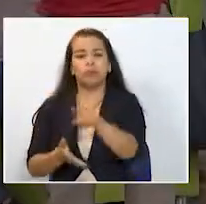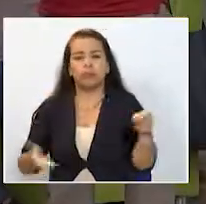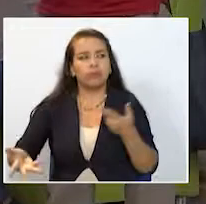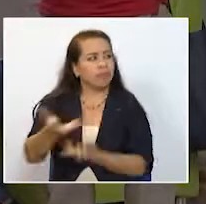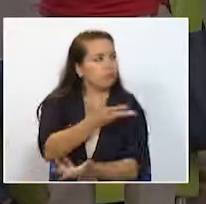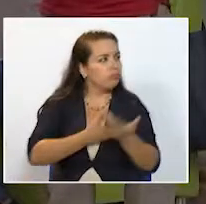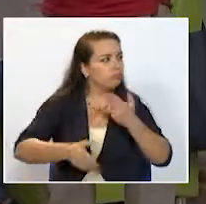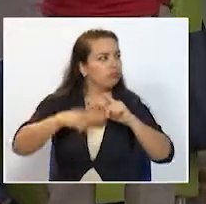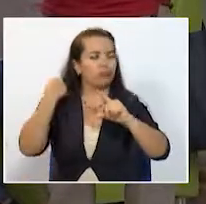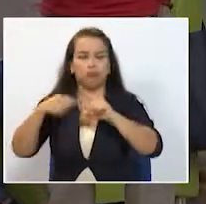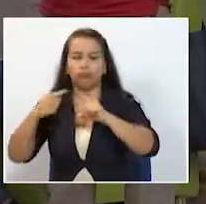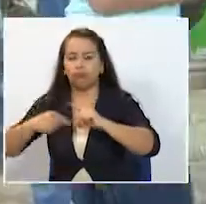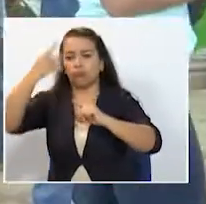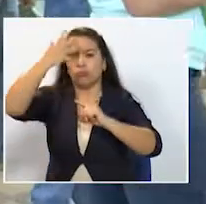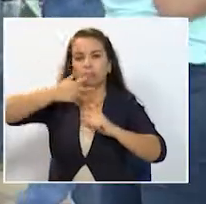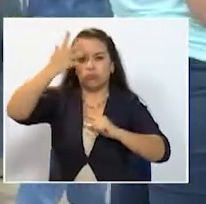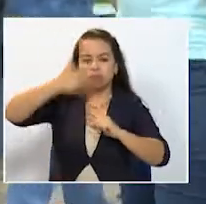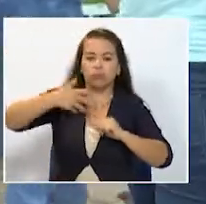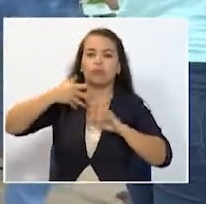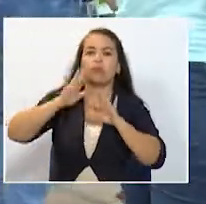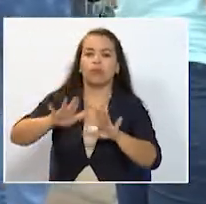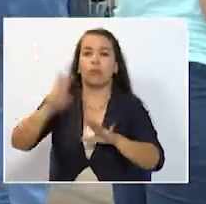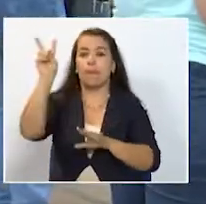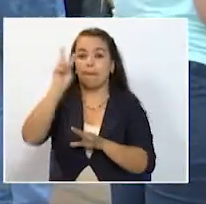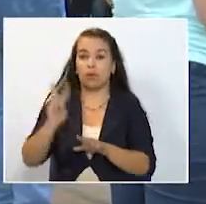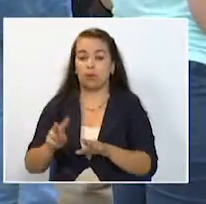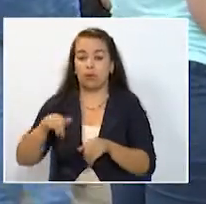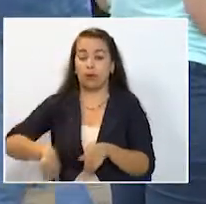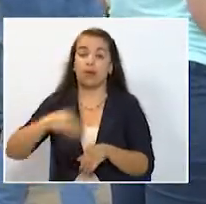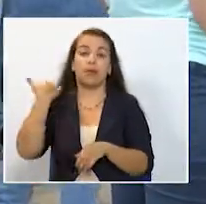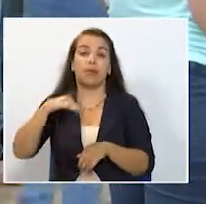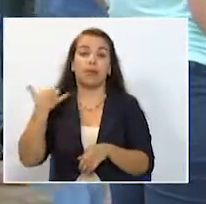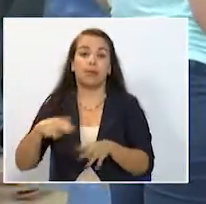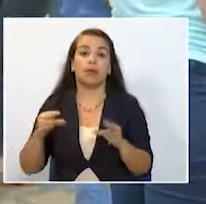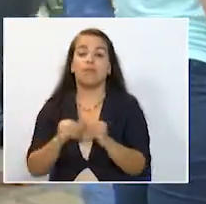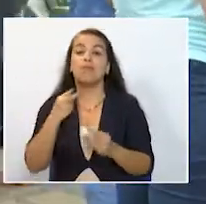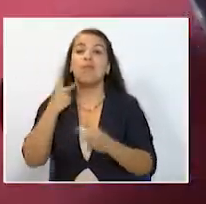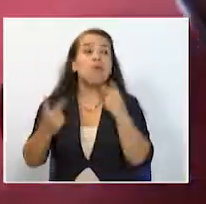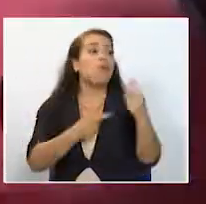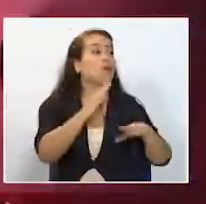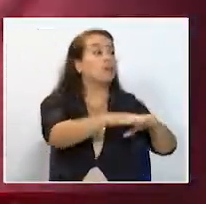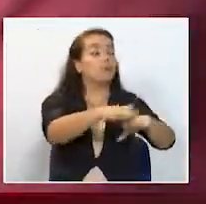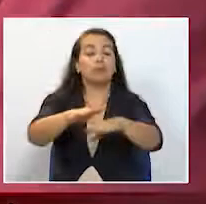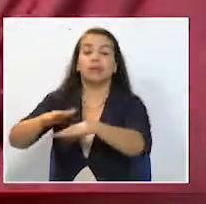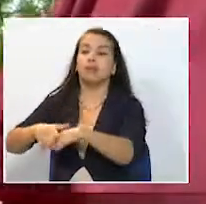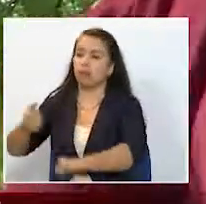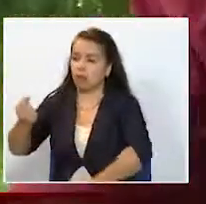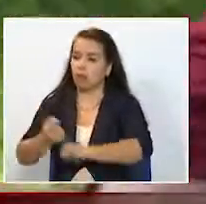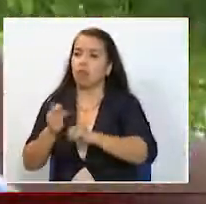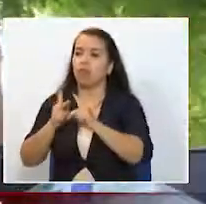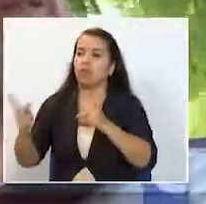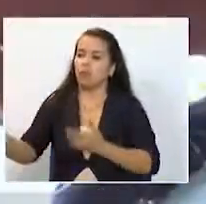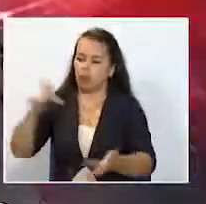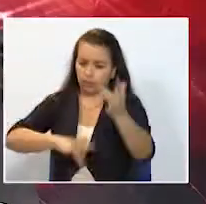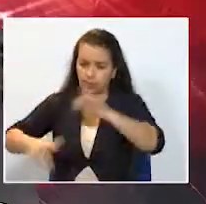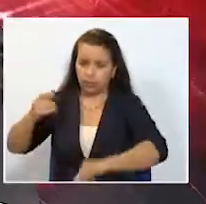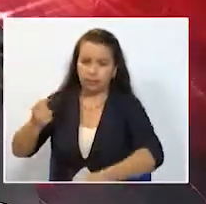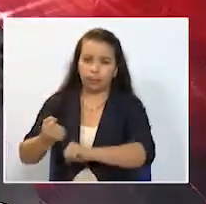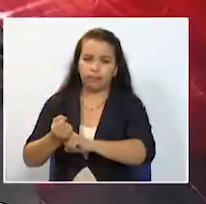las redes sociales como Facebook bajo el nombre Venezolanos en Armenia y el voz a voz apoyan a las personas que van llegando